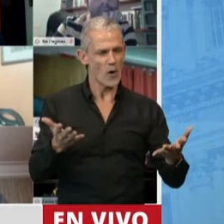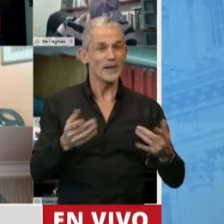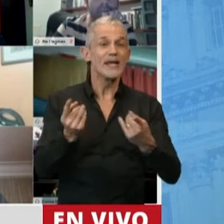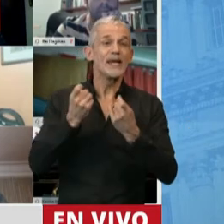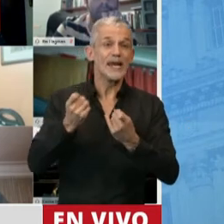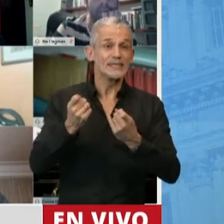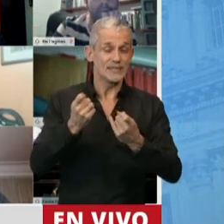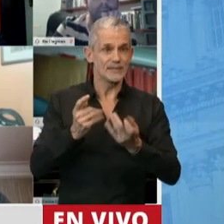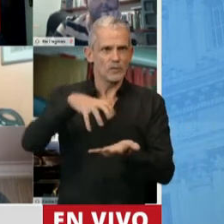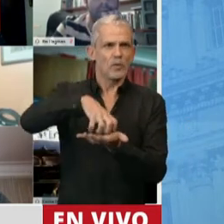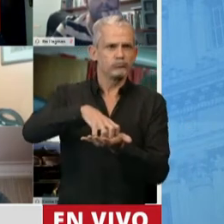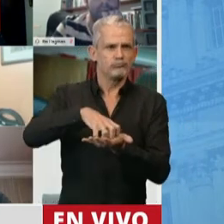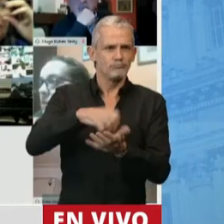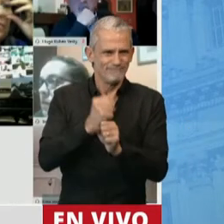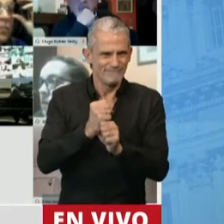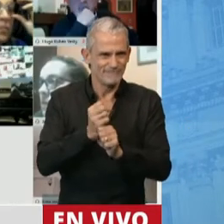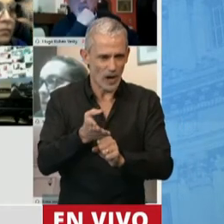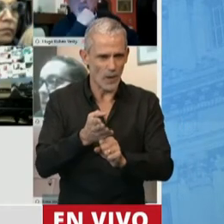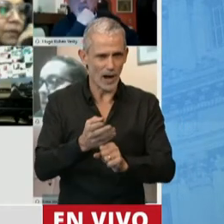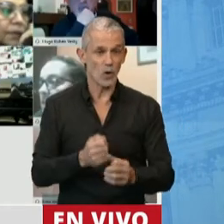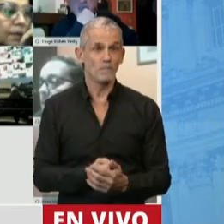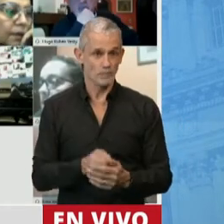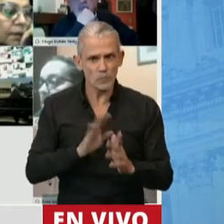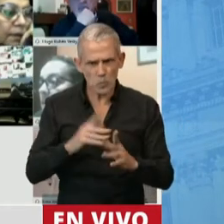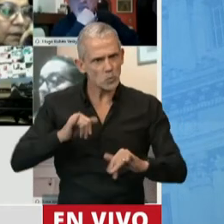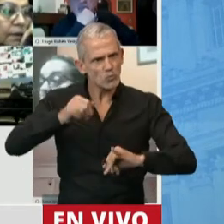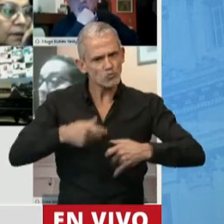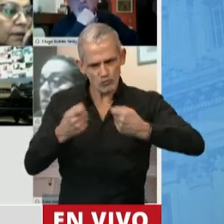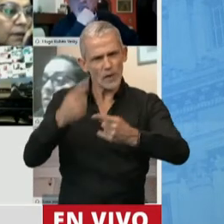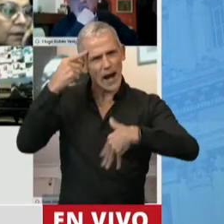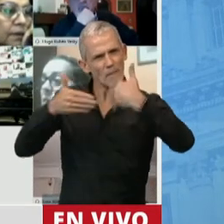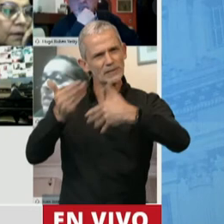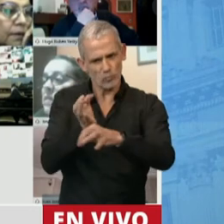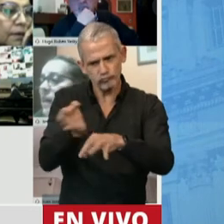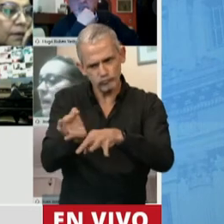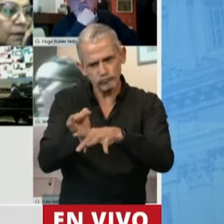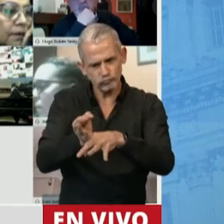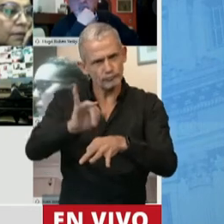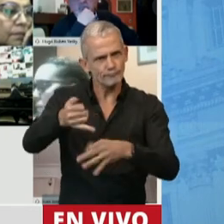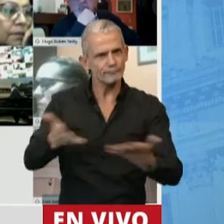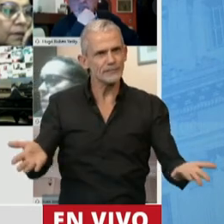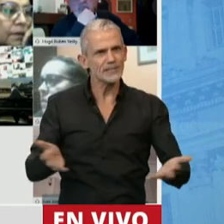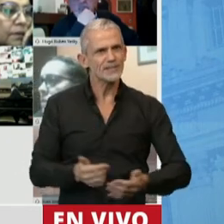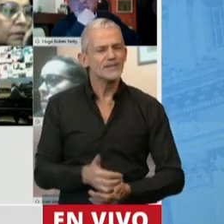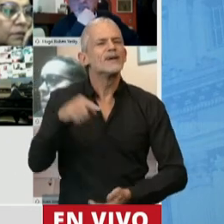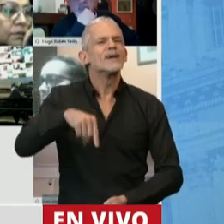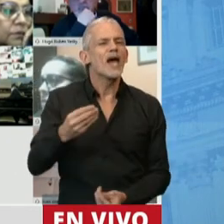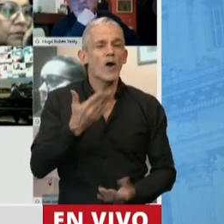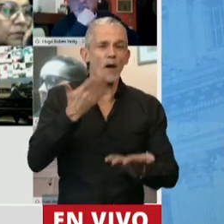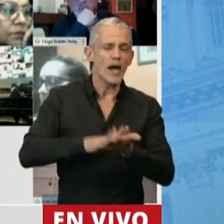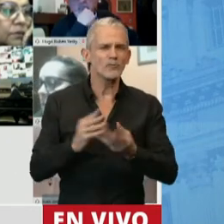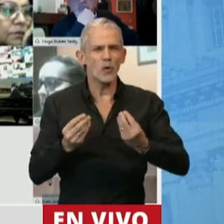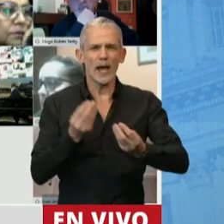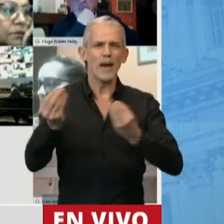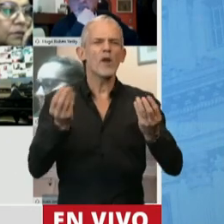necesitan constituirse. Y para eso le dimos capacitación. Entonces, hablar de